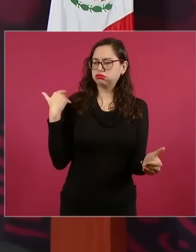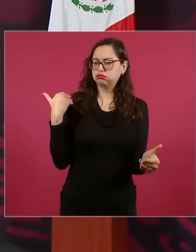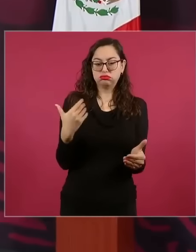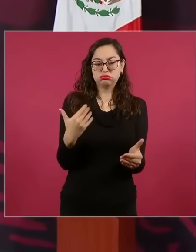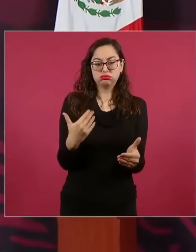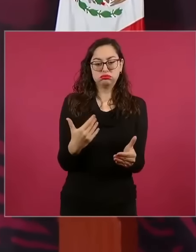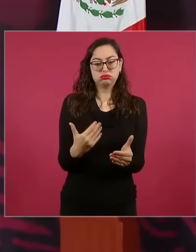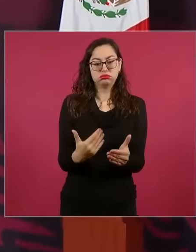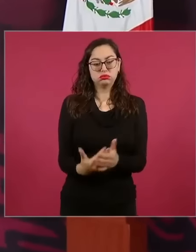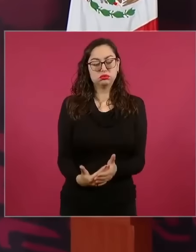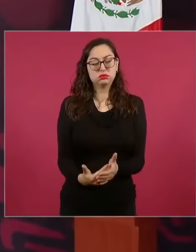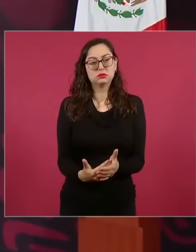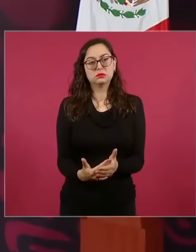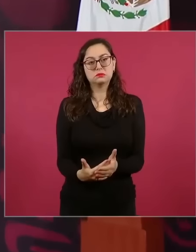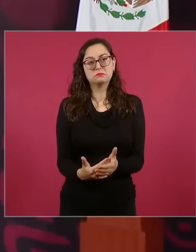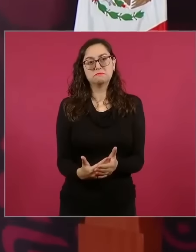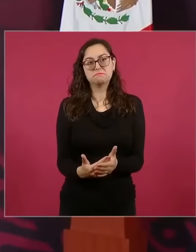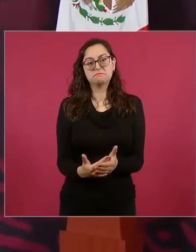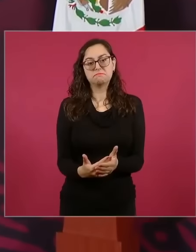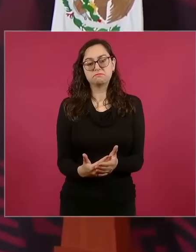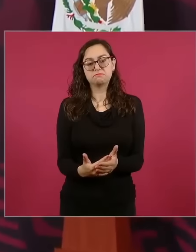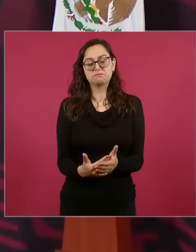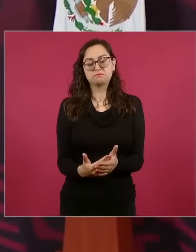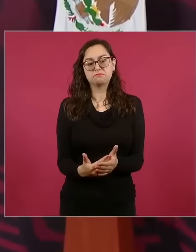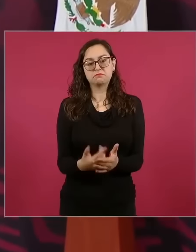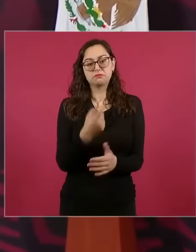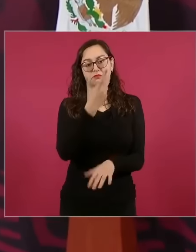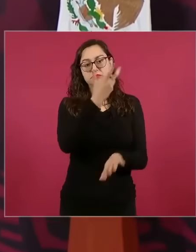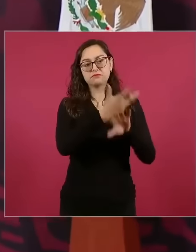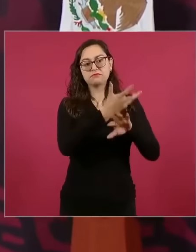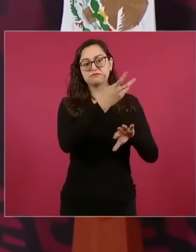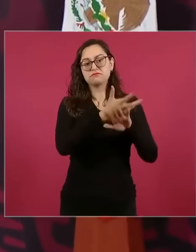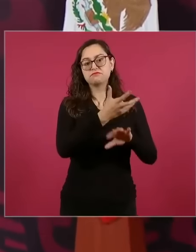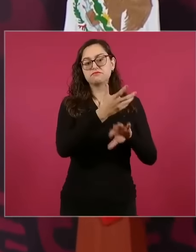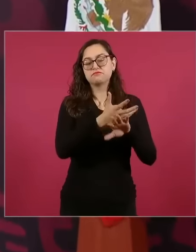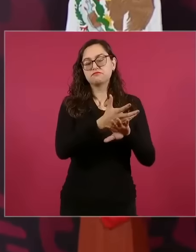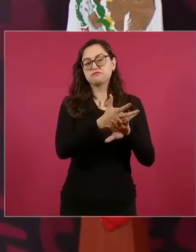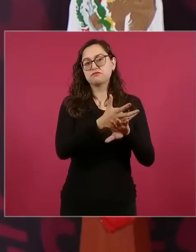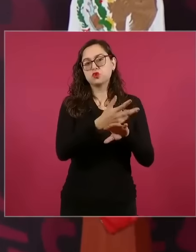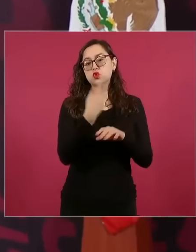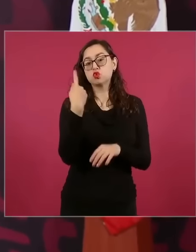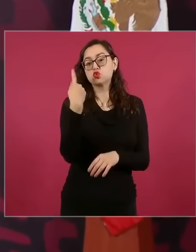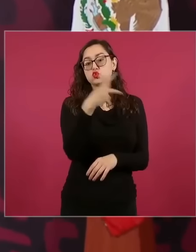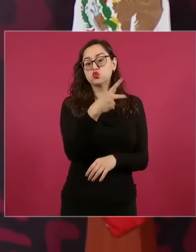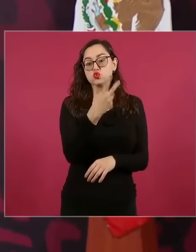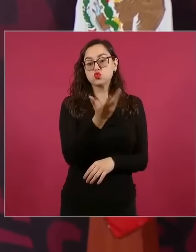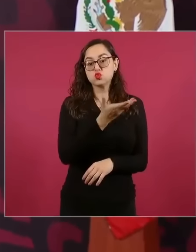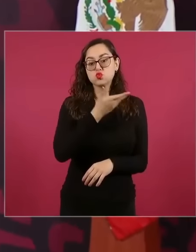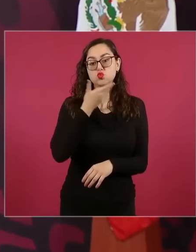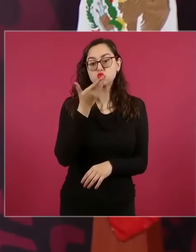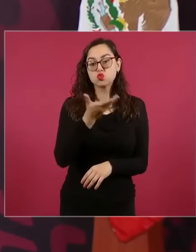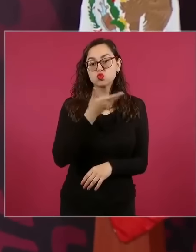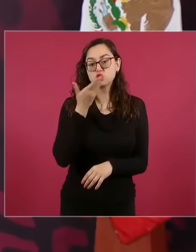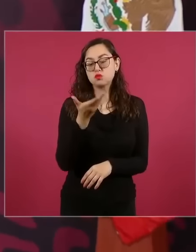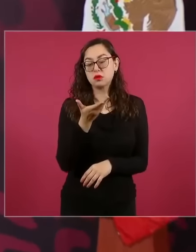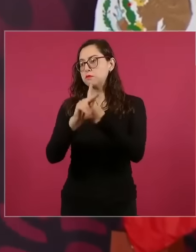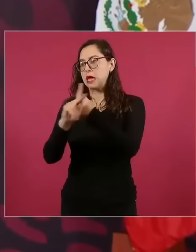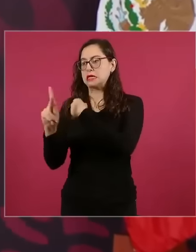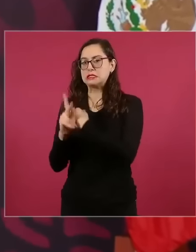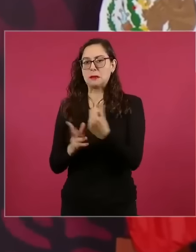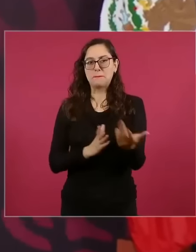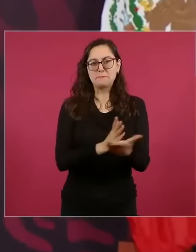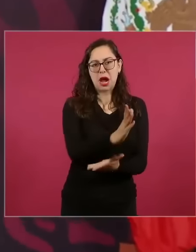aplica una política injerencista